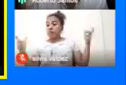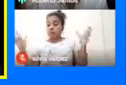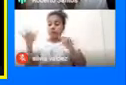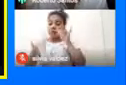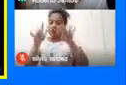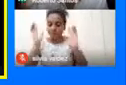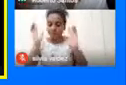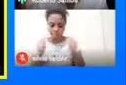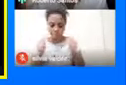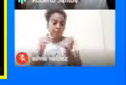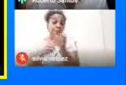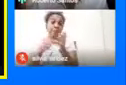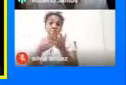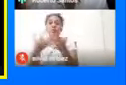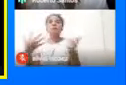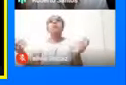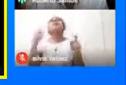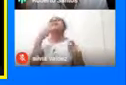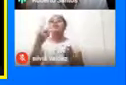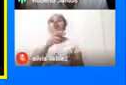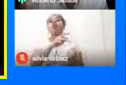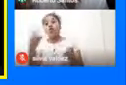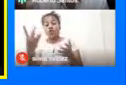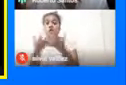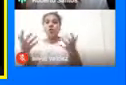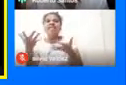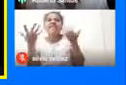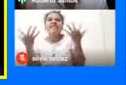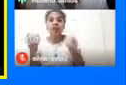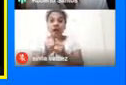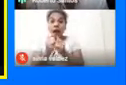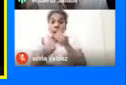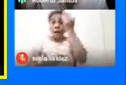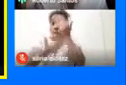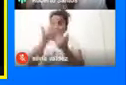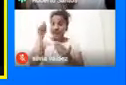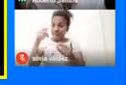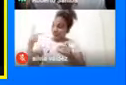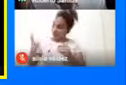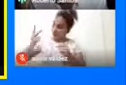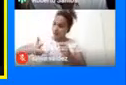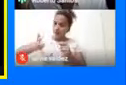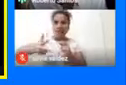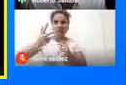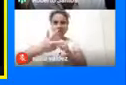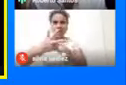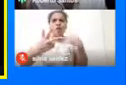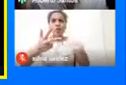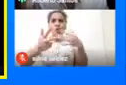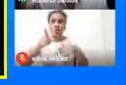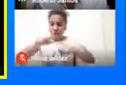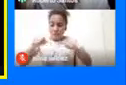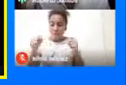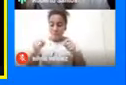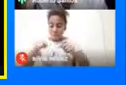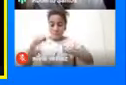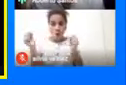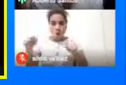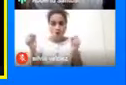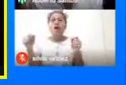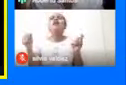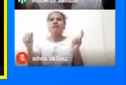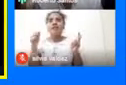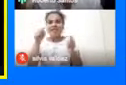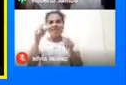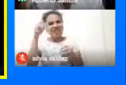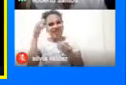en ese sentido Hay que decir otra cosa Y es que A partir de esta caminata De Bogotá Entonces el